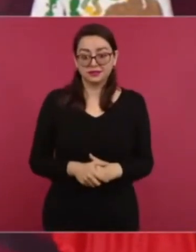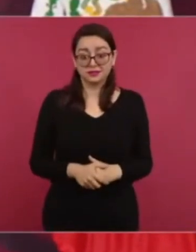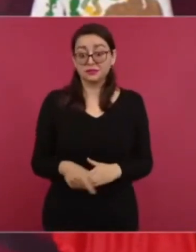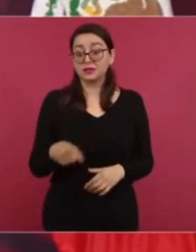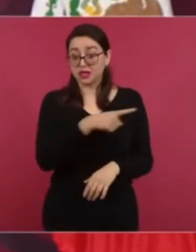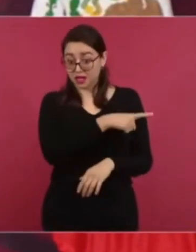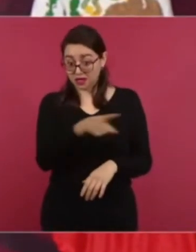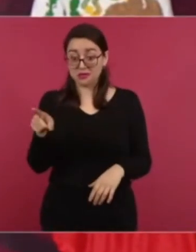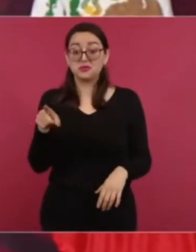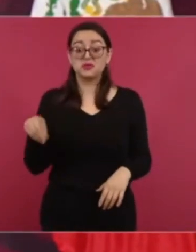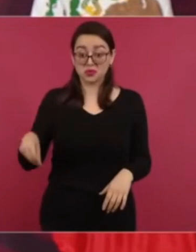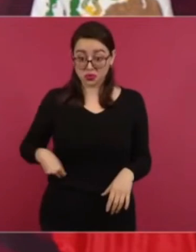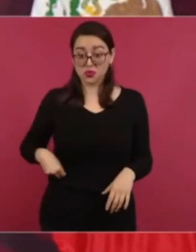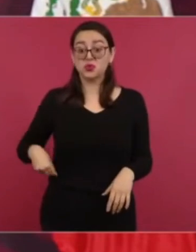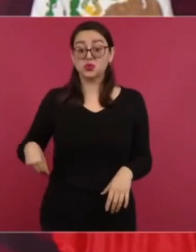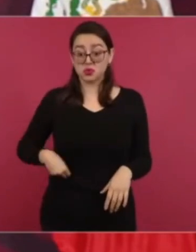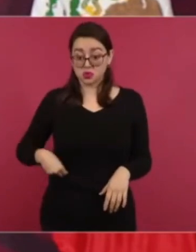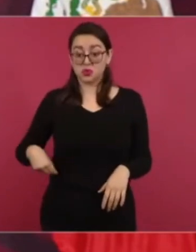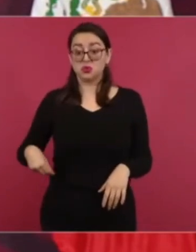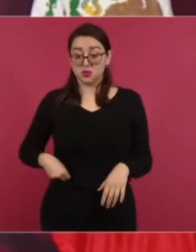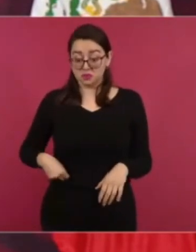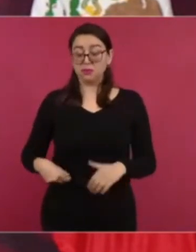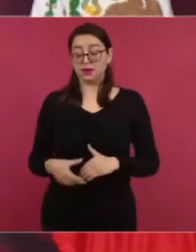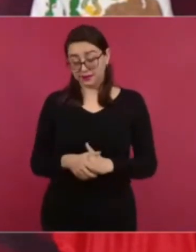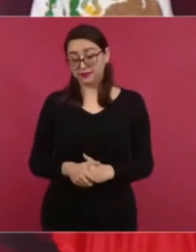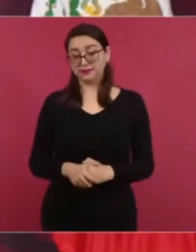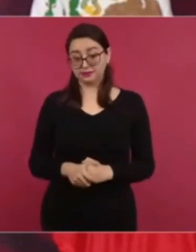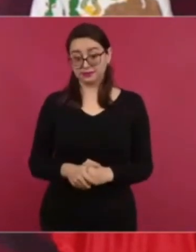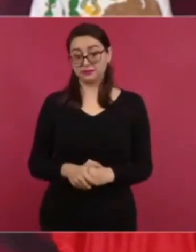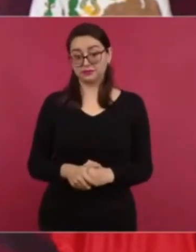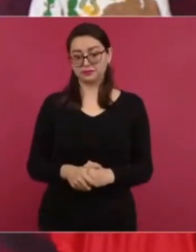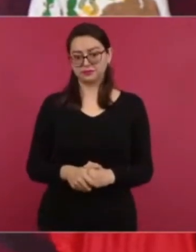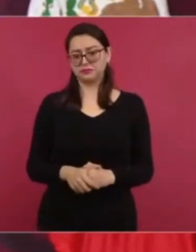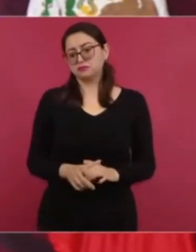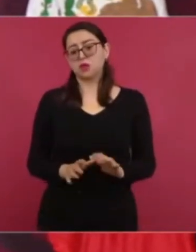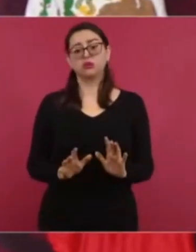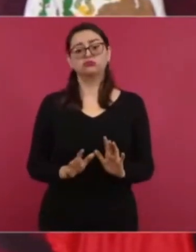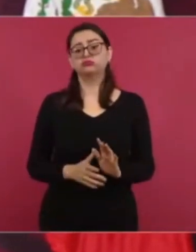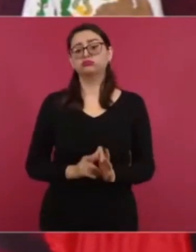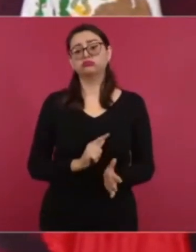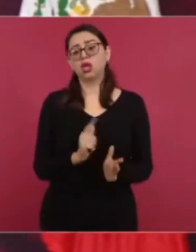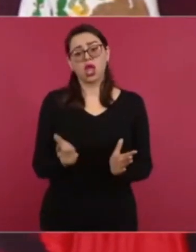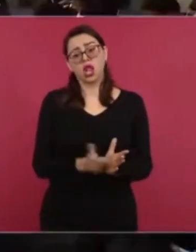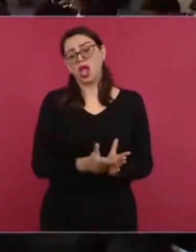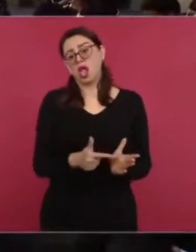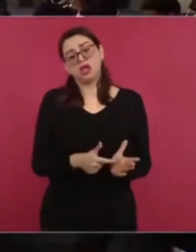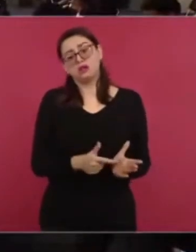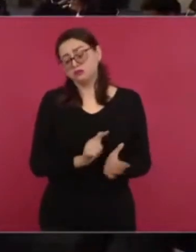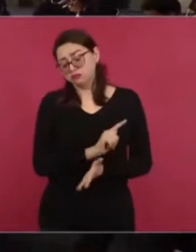vocación de justicia lo que dice la ley es la ley